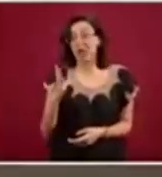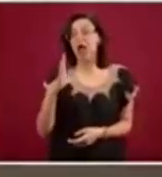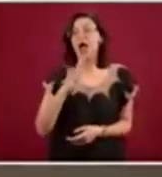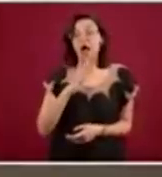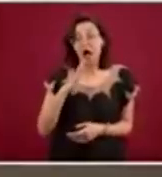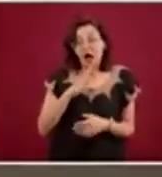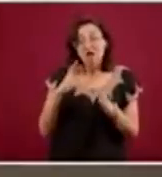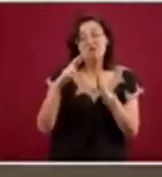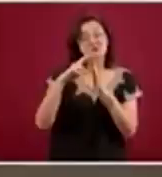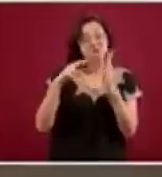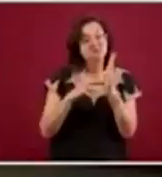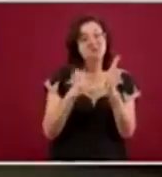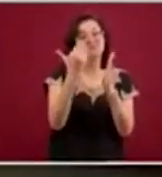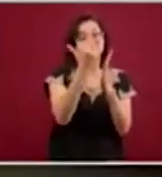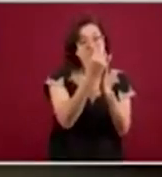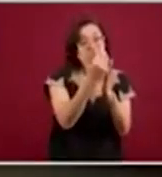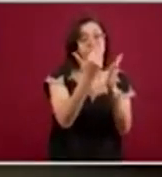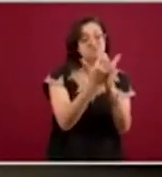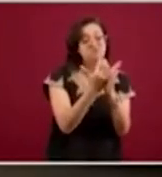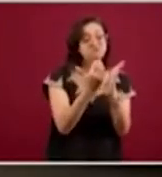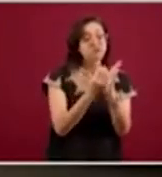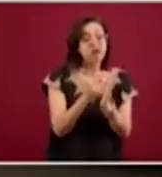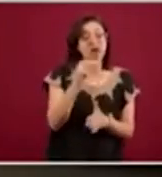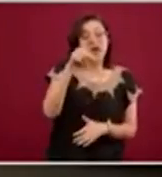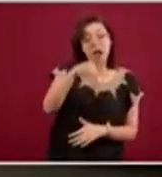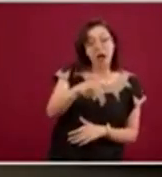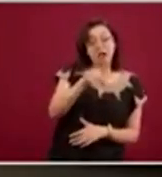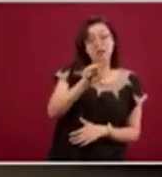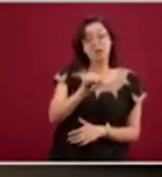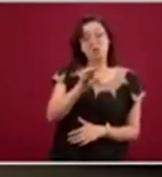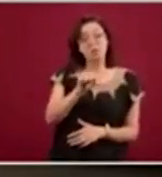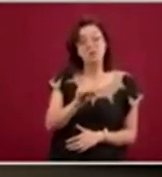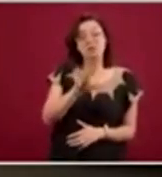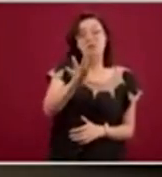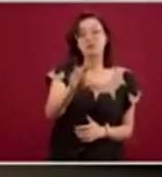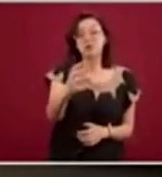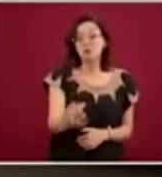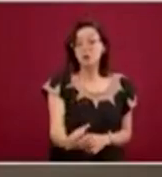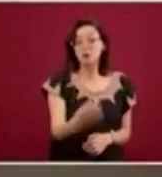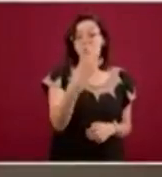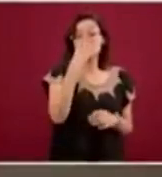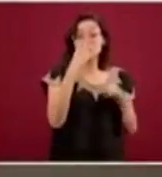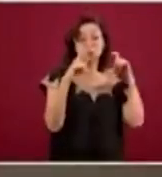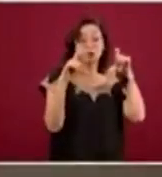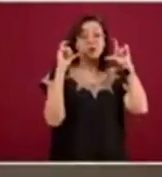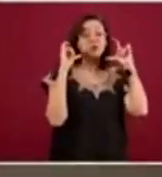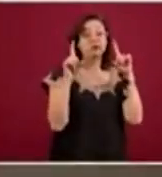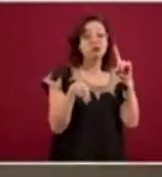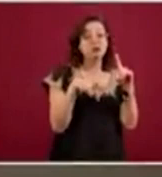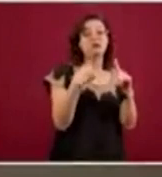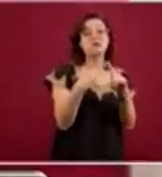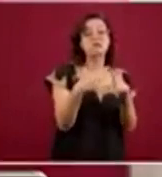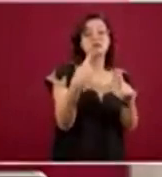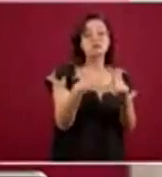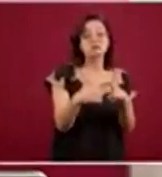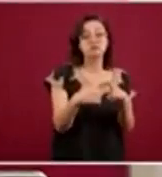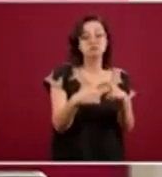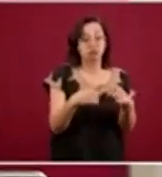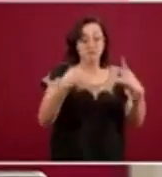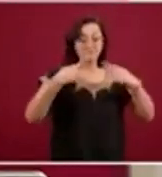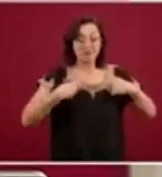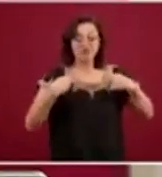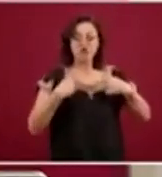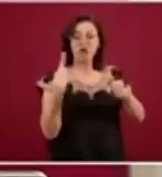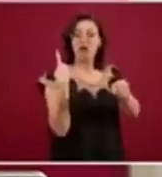que especifican que la mascarilla N95 N95 debe ser usada por quien trabaja directamente